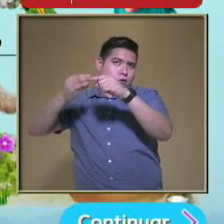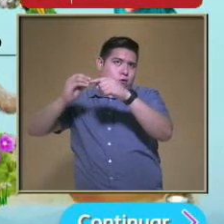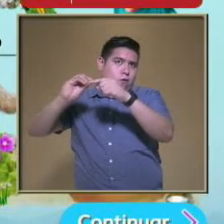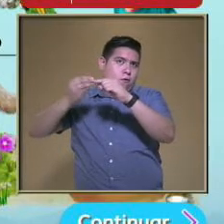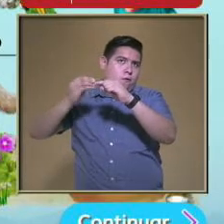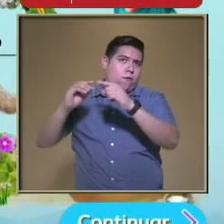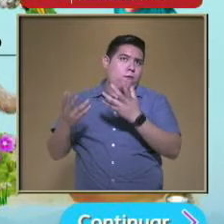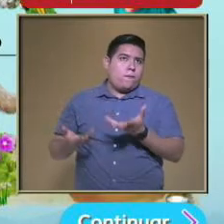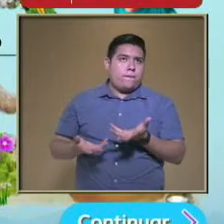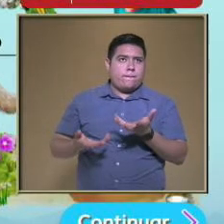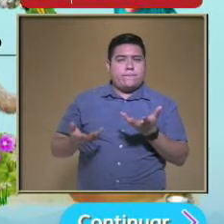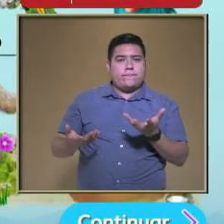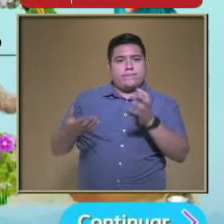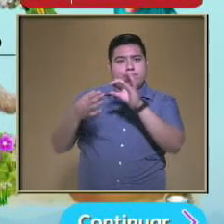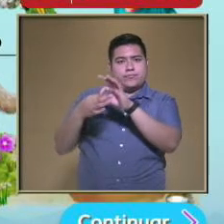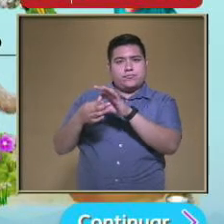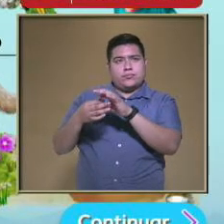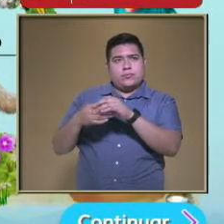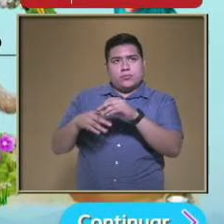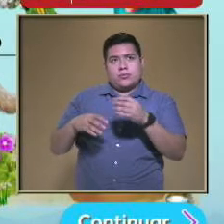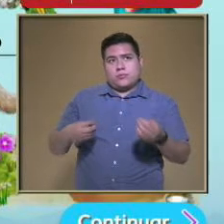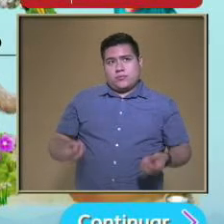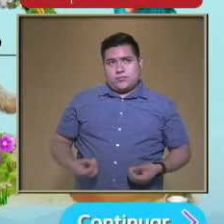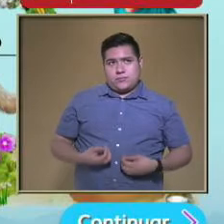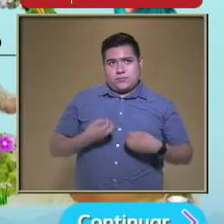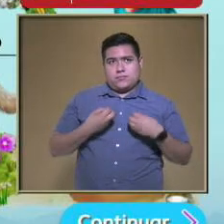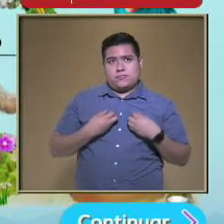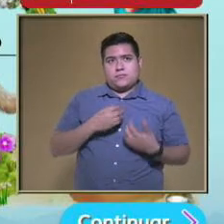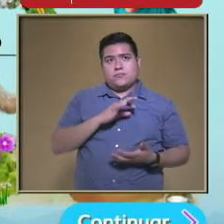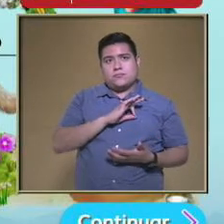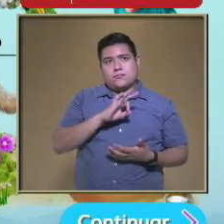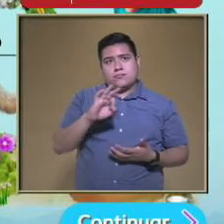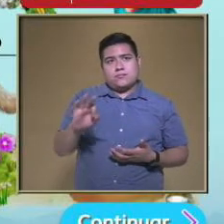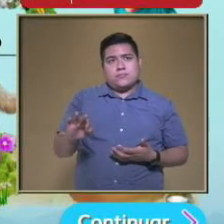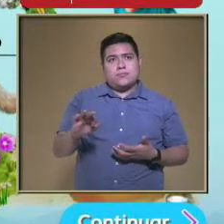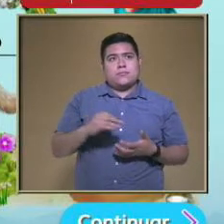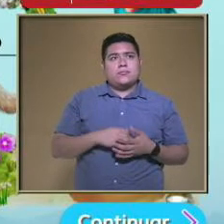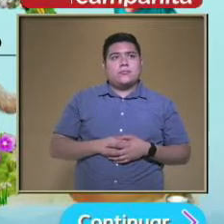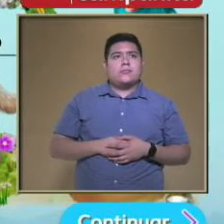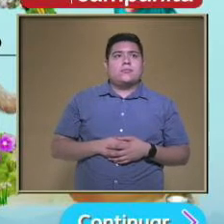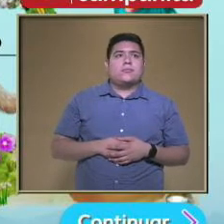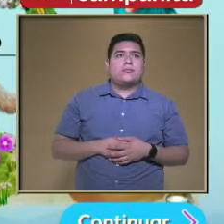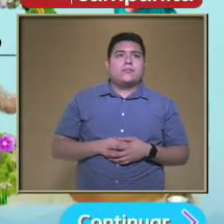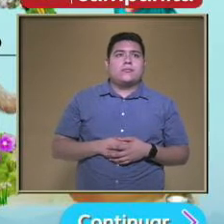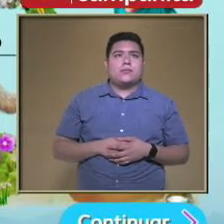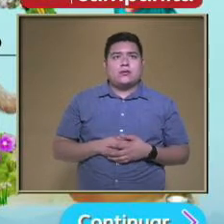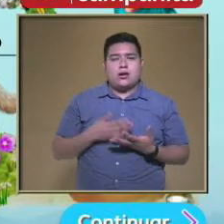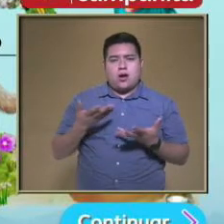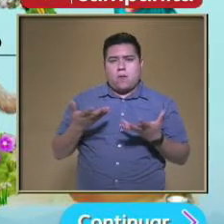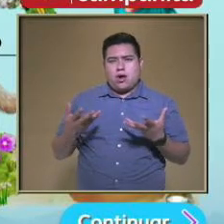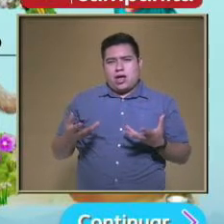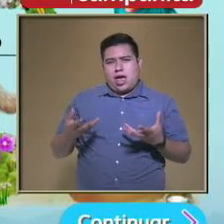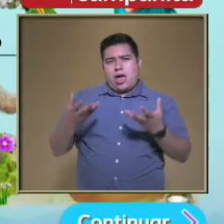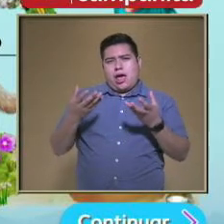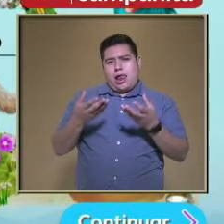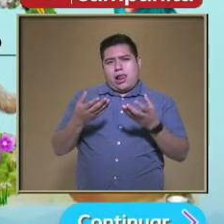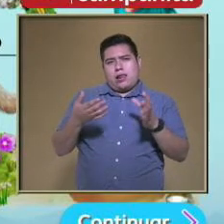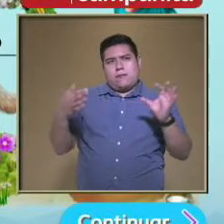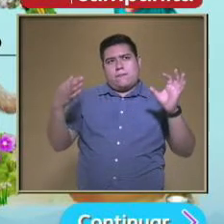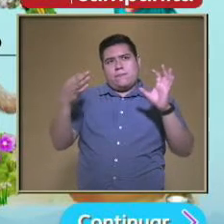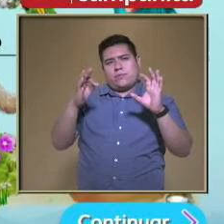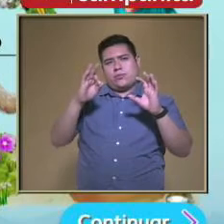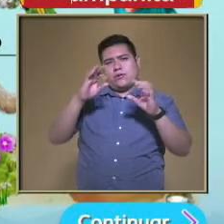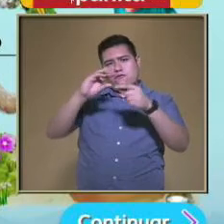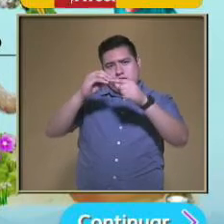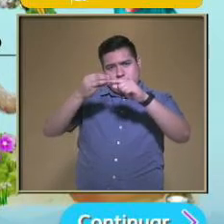Para sobrevivir En lo que es Una Una simbiosis Lo que es Una colaboración El frijol Les da